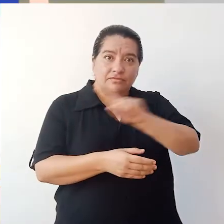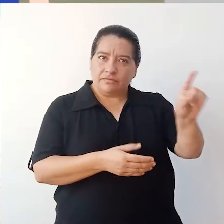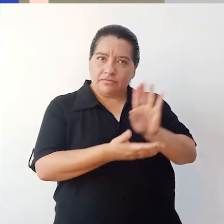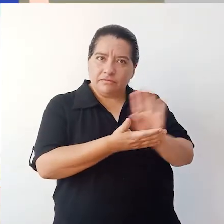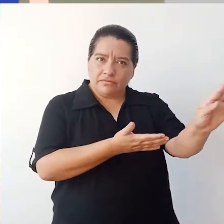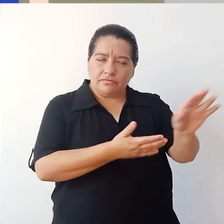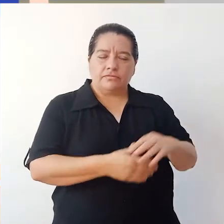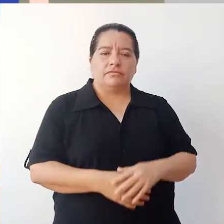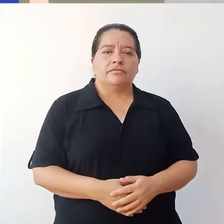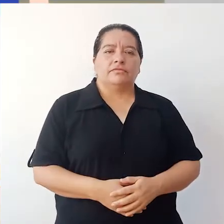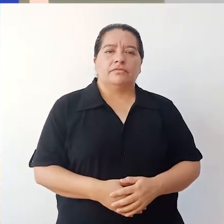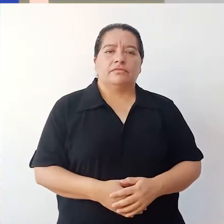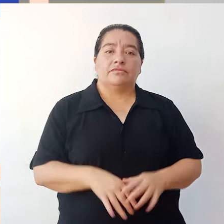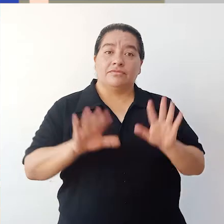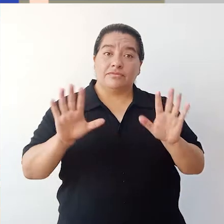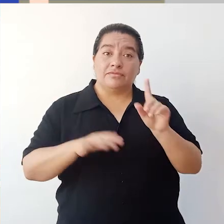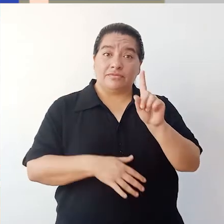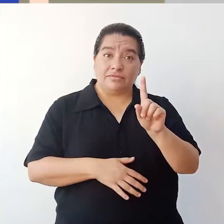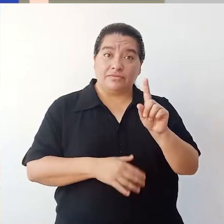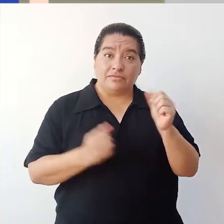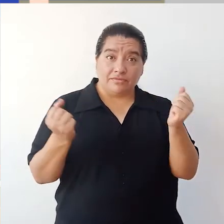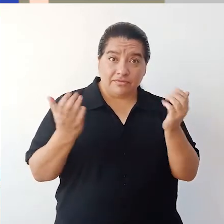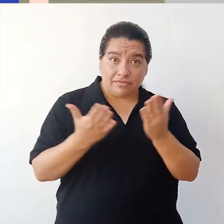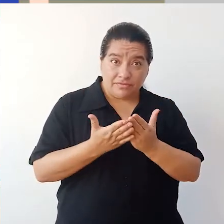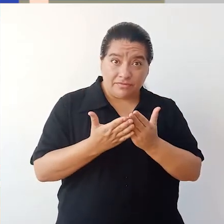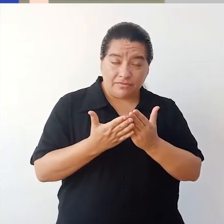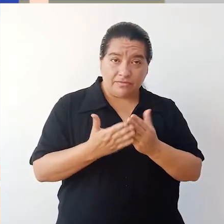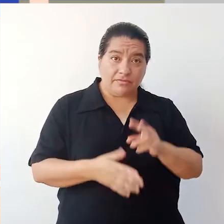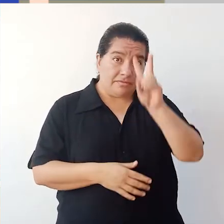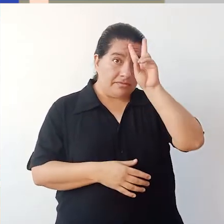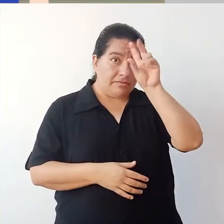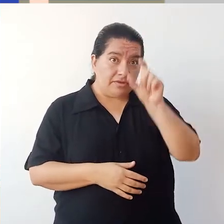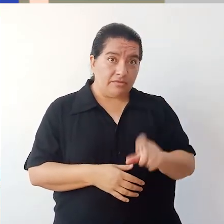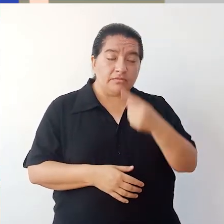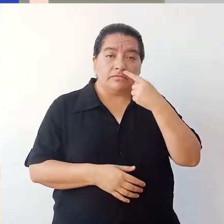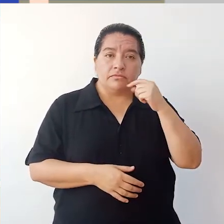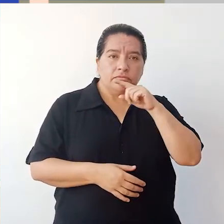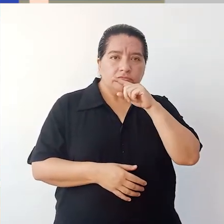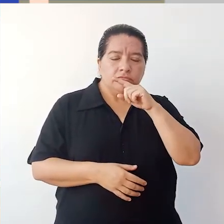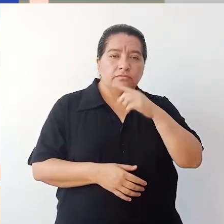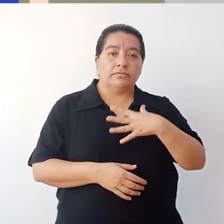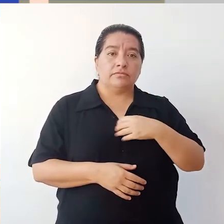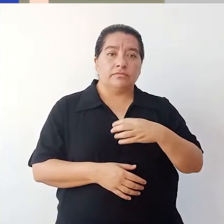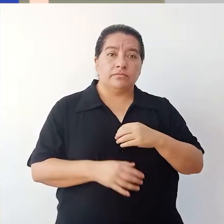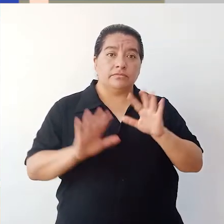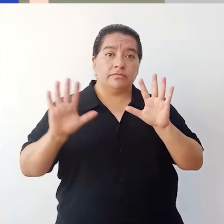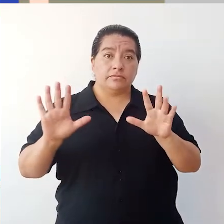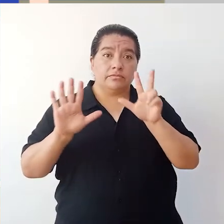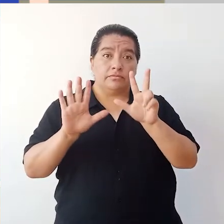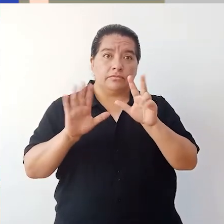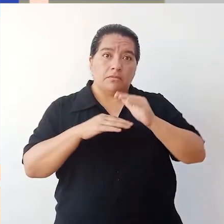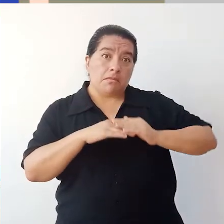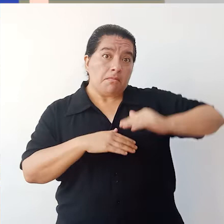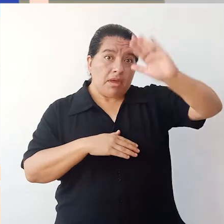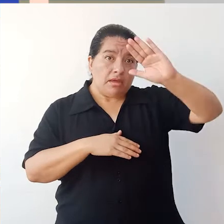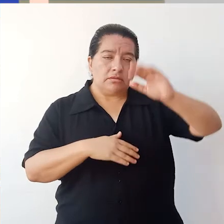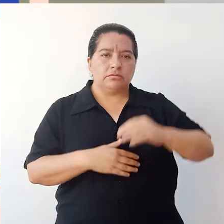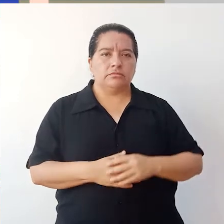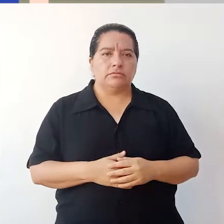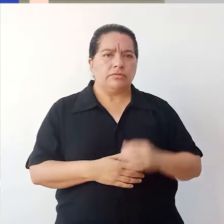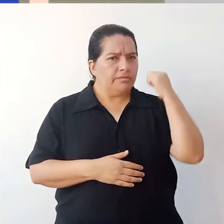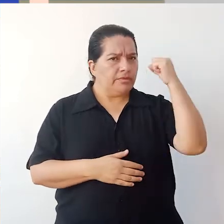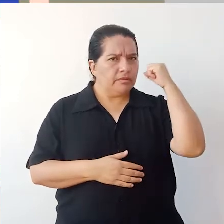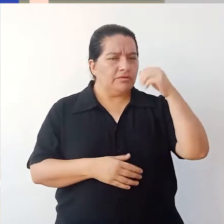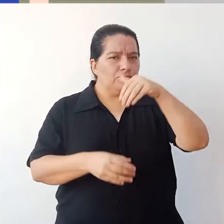Este 11 de abril, las peruanas y los peruanos, mayores de 18 años, tenemos el derecho a votar sin